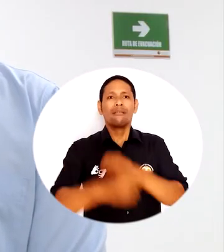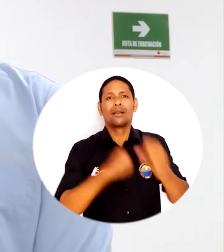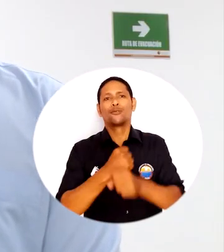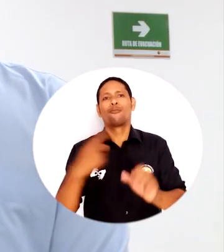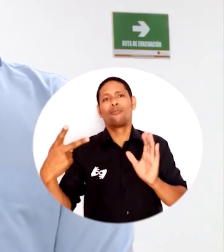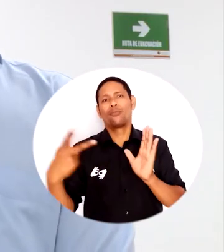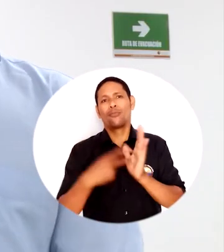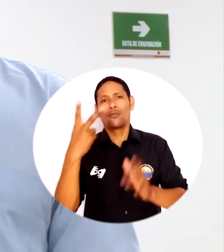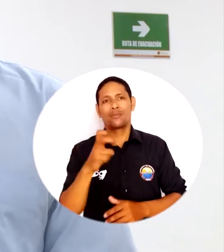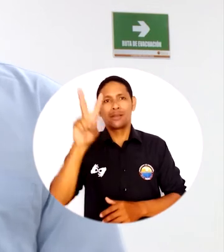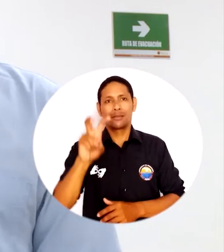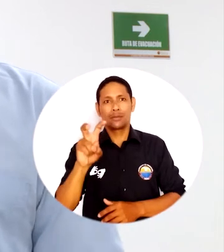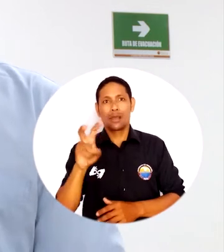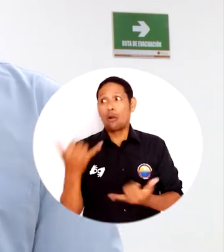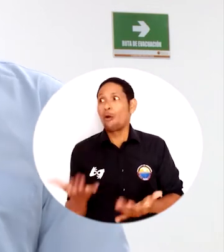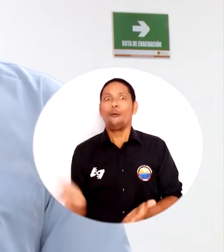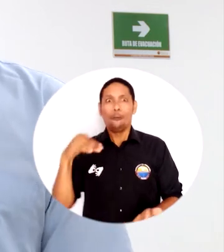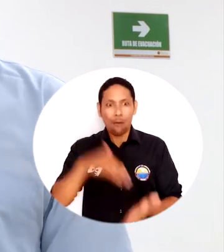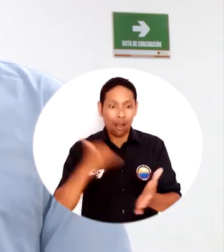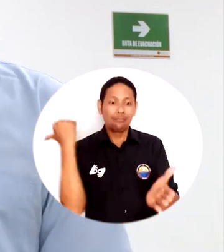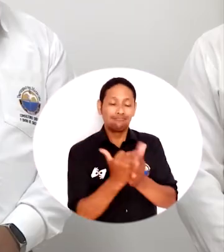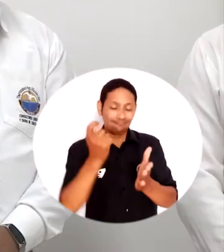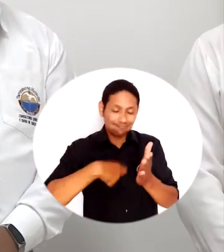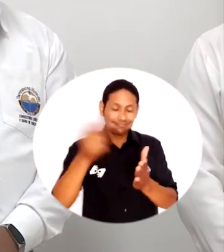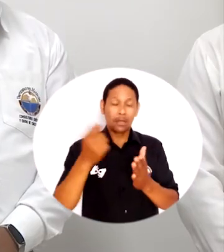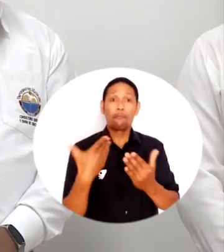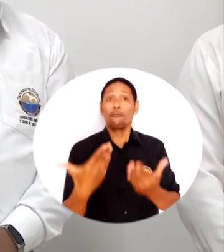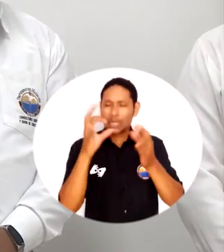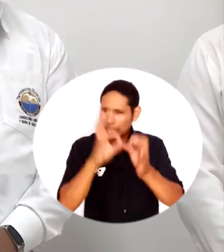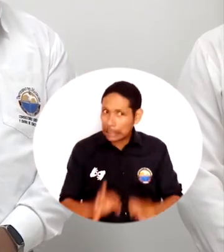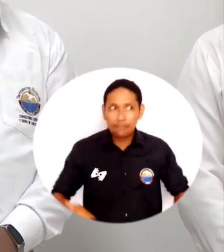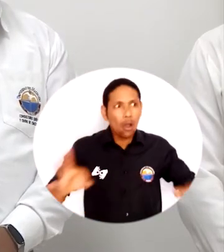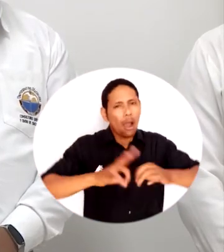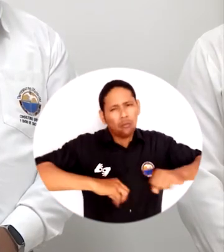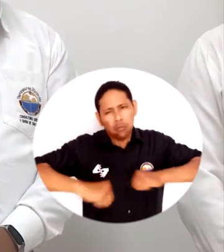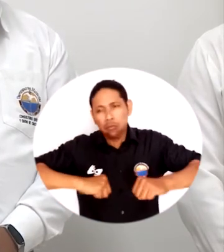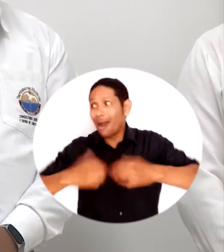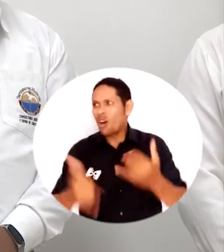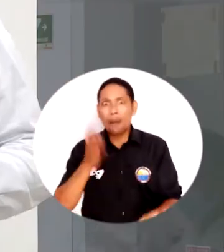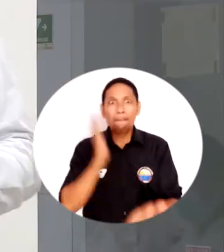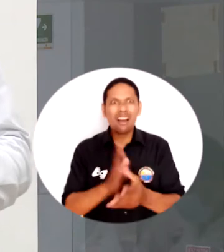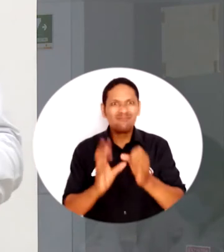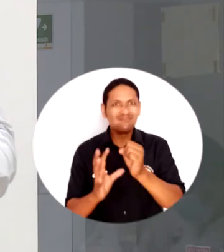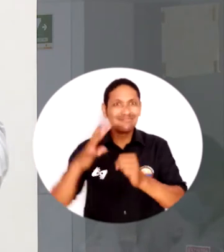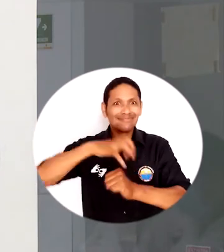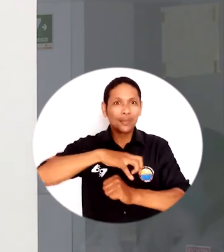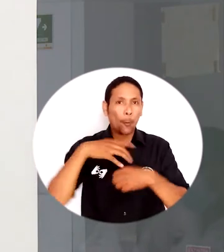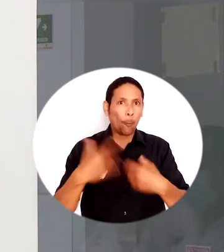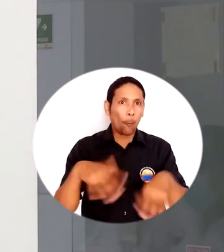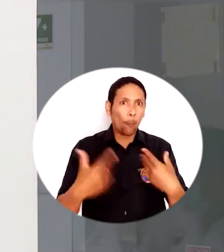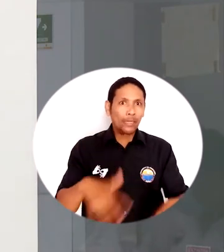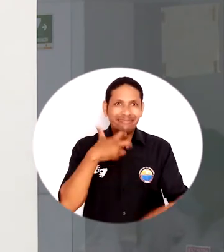en el 2017 y en esta nueva renovación fue un ejercicio muy importante, ya que en tiempos de